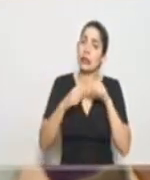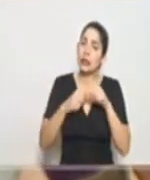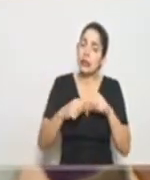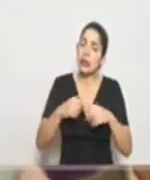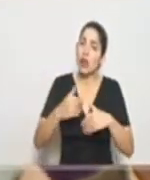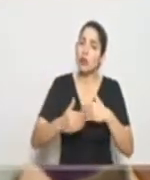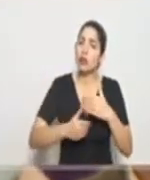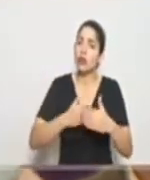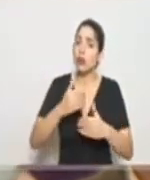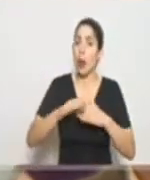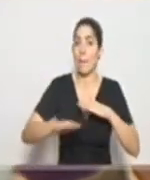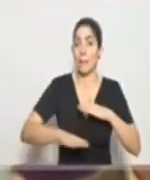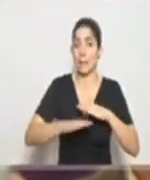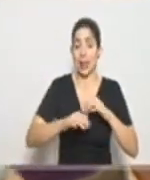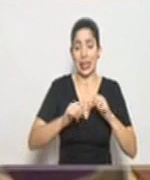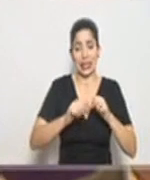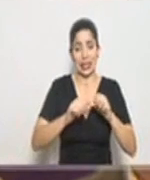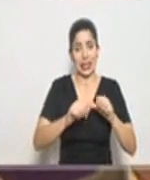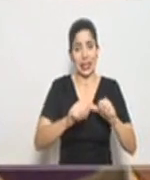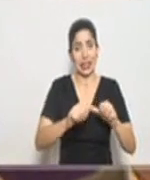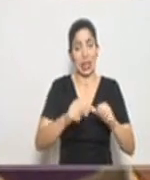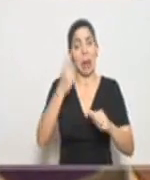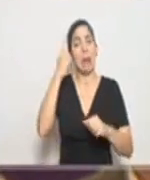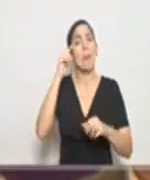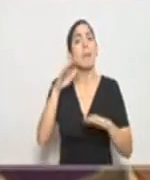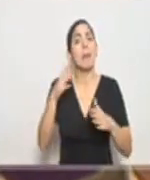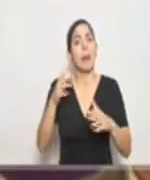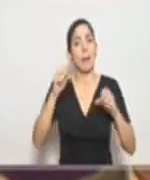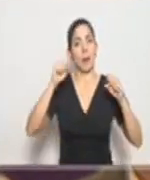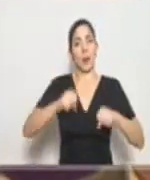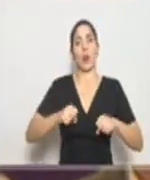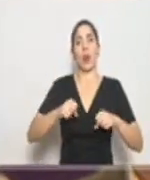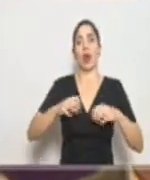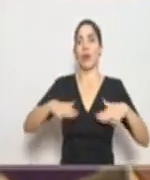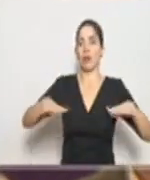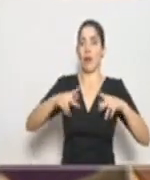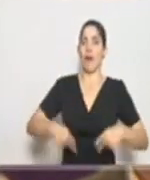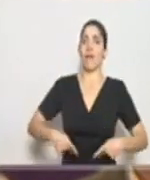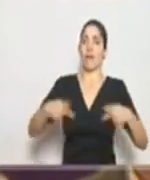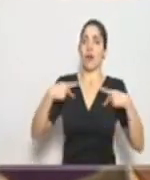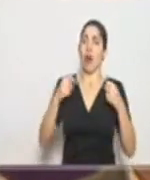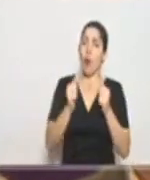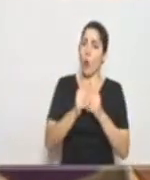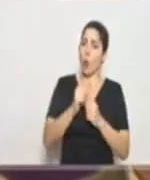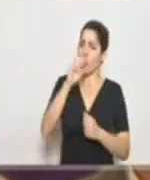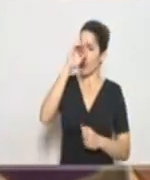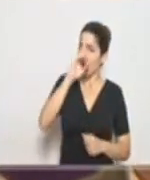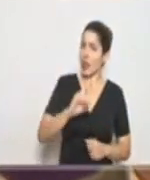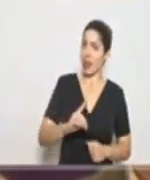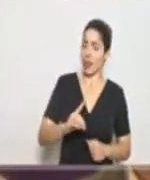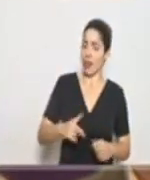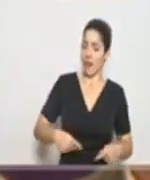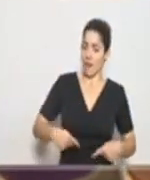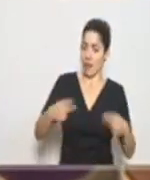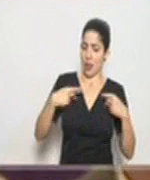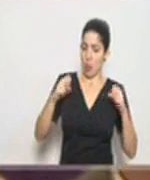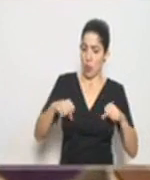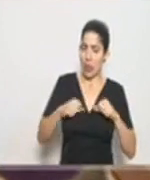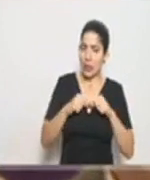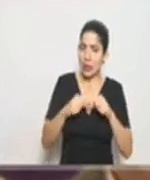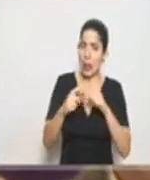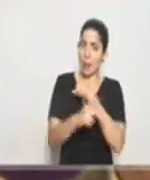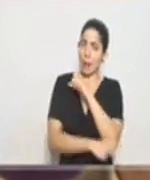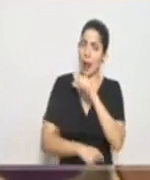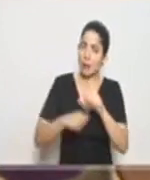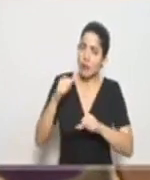elementos básicos, en elementos necesarios para que podamos mantener una vida digna, una vida que nos permita seguir avanzando como